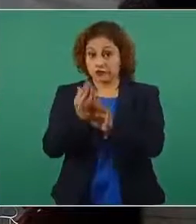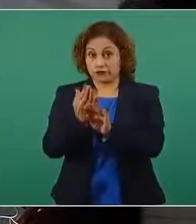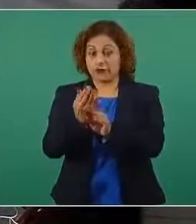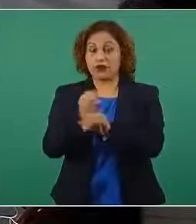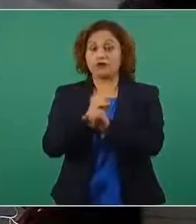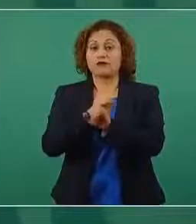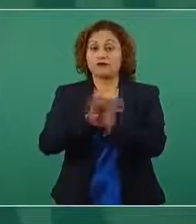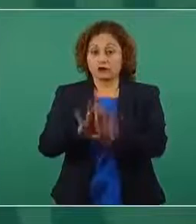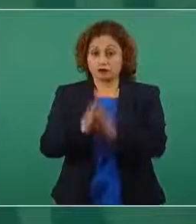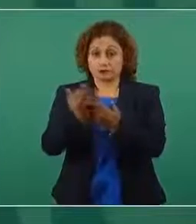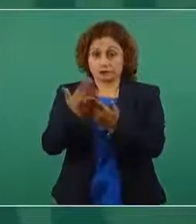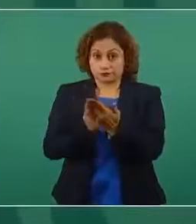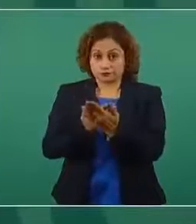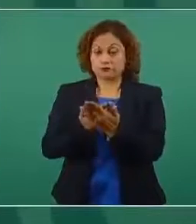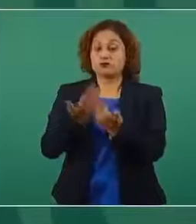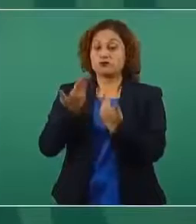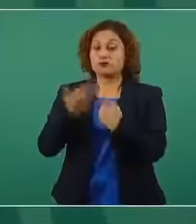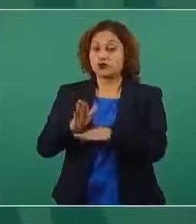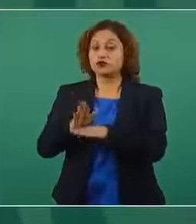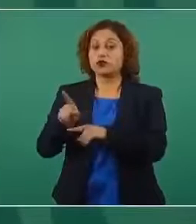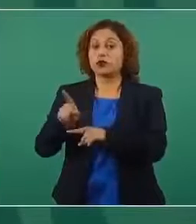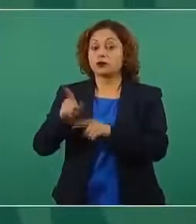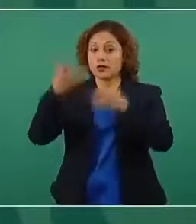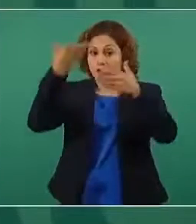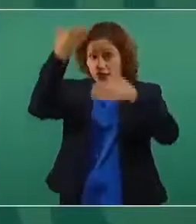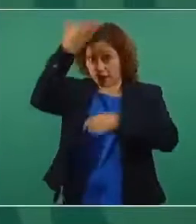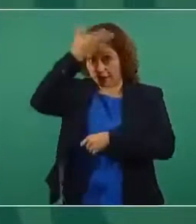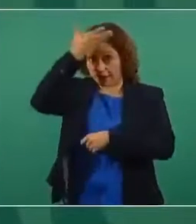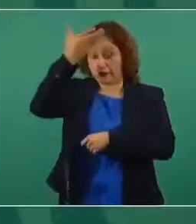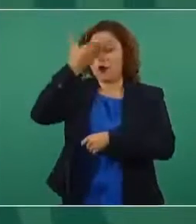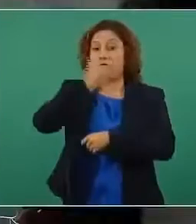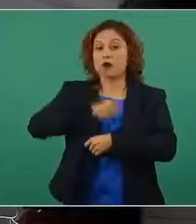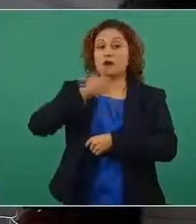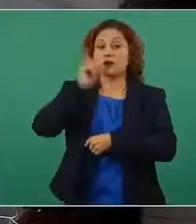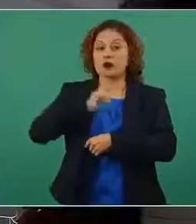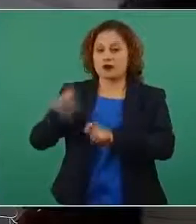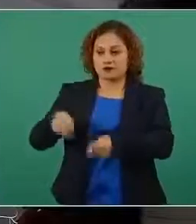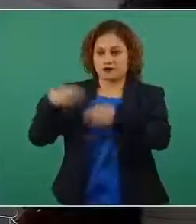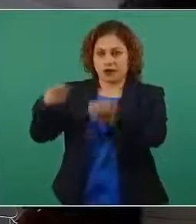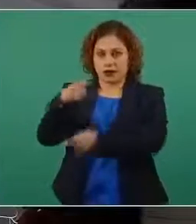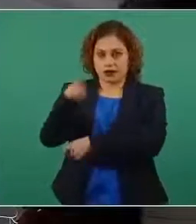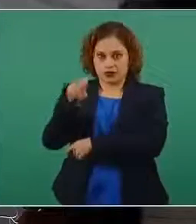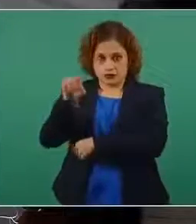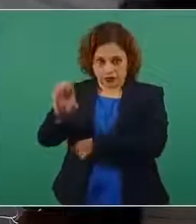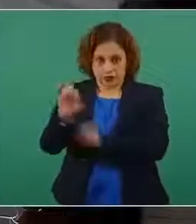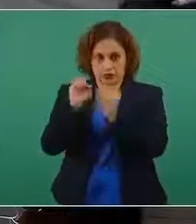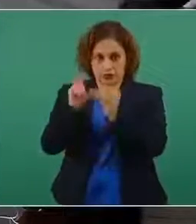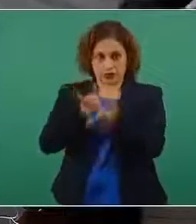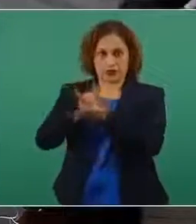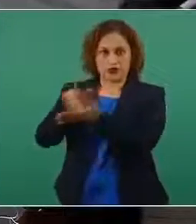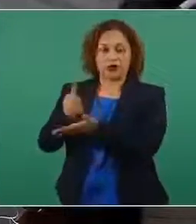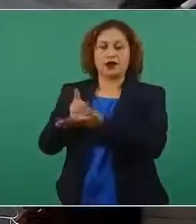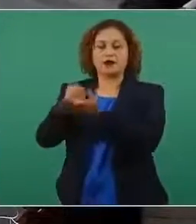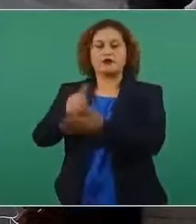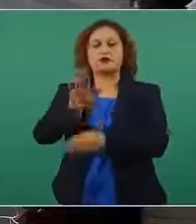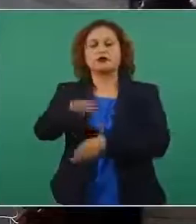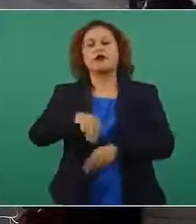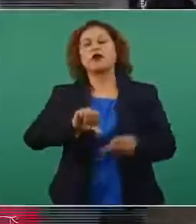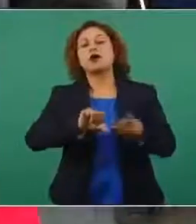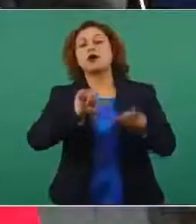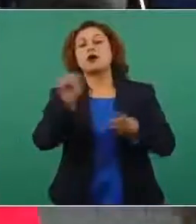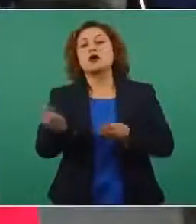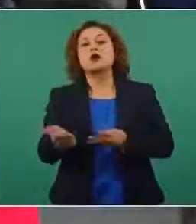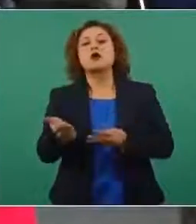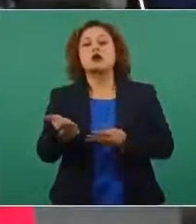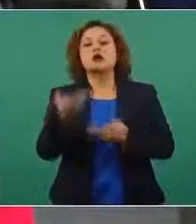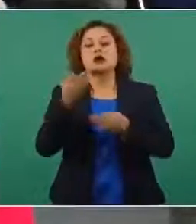enfermeras enfermeros si para que ayude presidente y otro mensaje de otra manifestación que estaban ahorita los